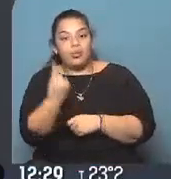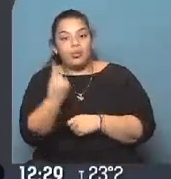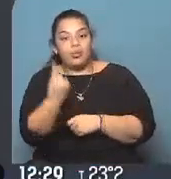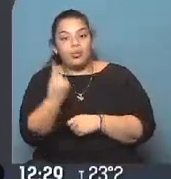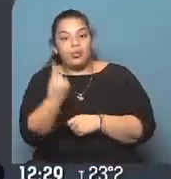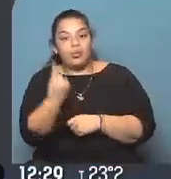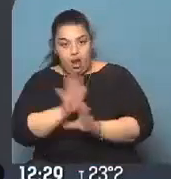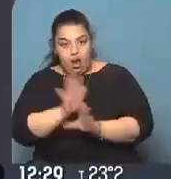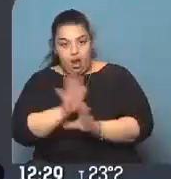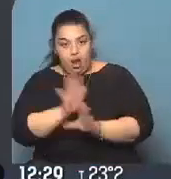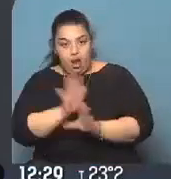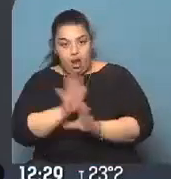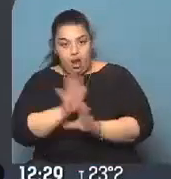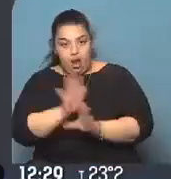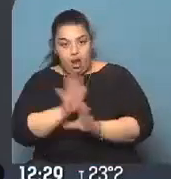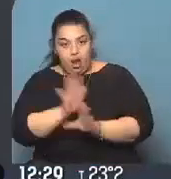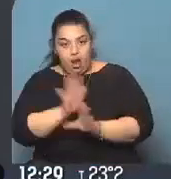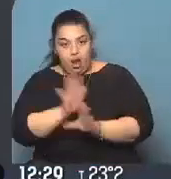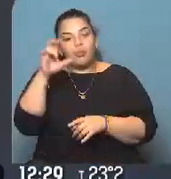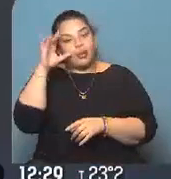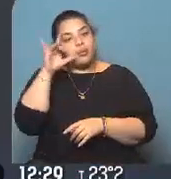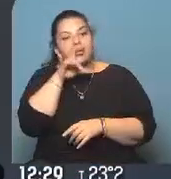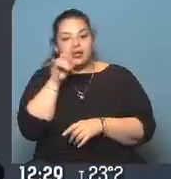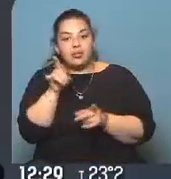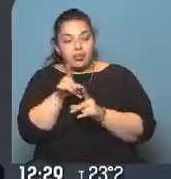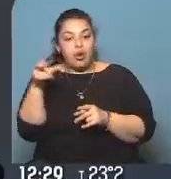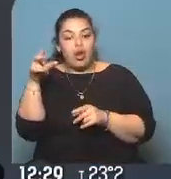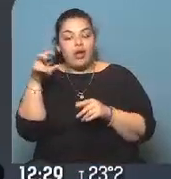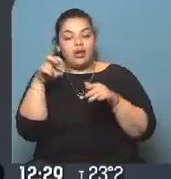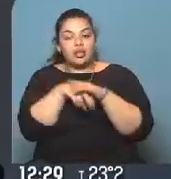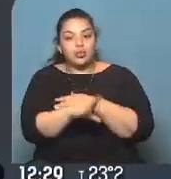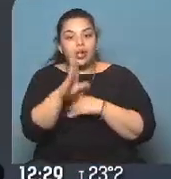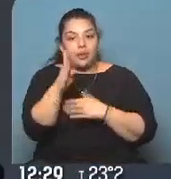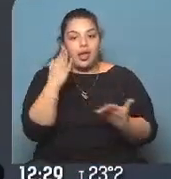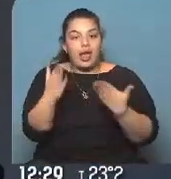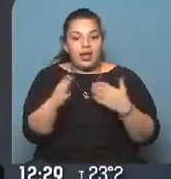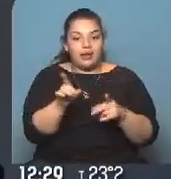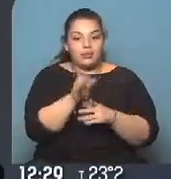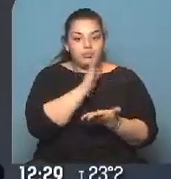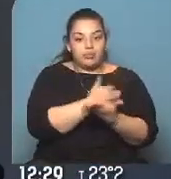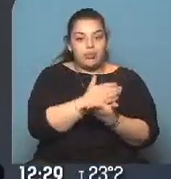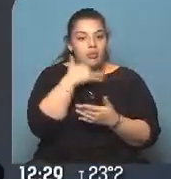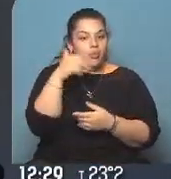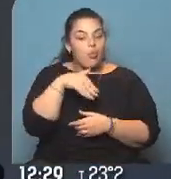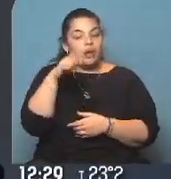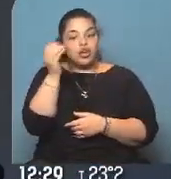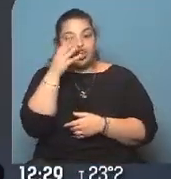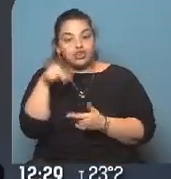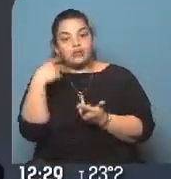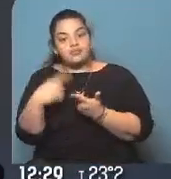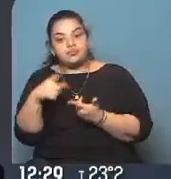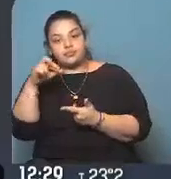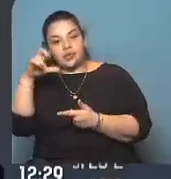línea, tampoco funcionará el premetro. La línea B, servicio reducido entre las estaciones Juan Manuel de Rosas y Carlos